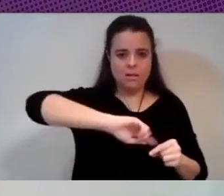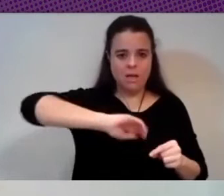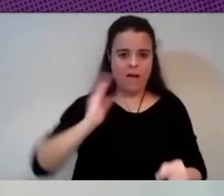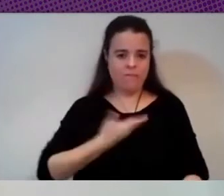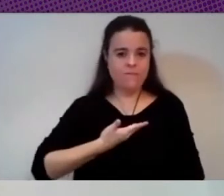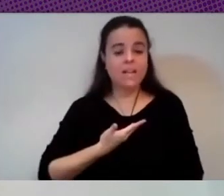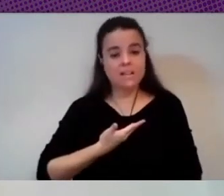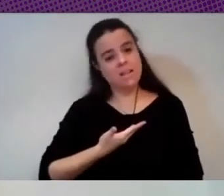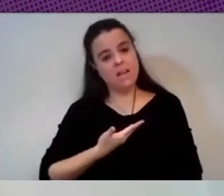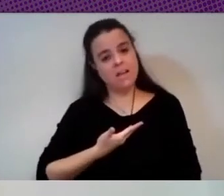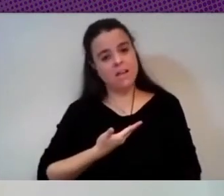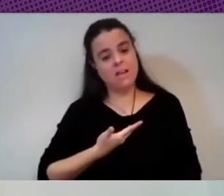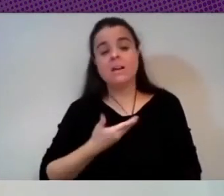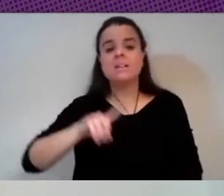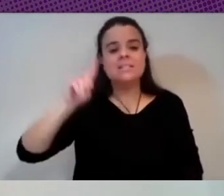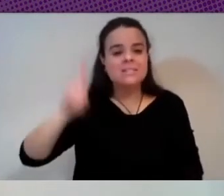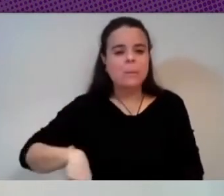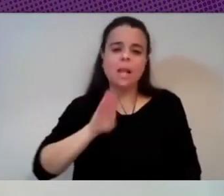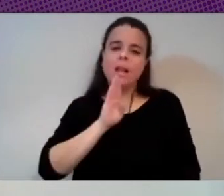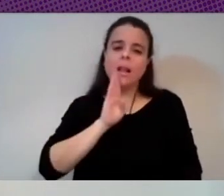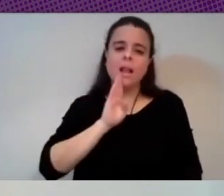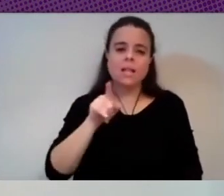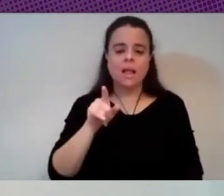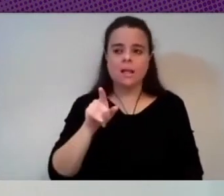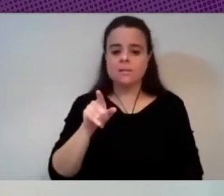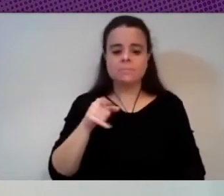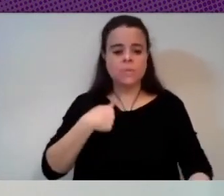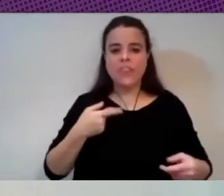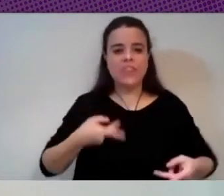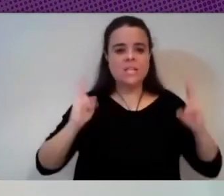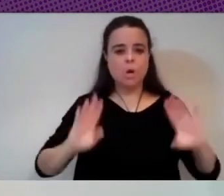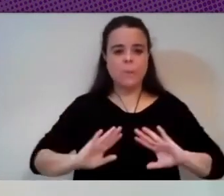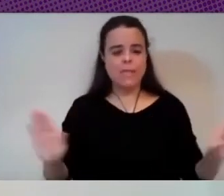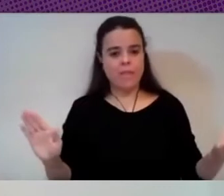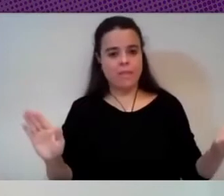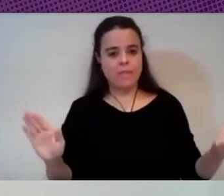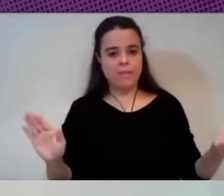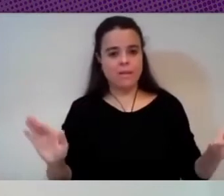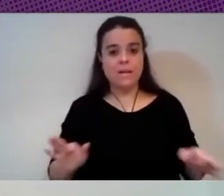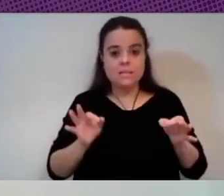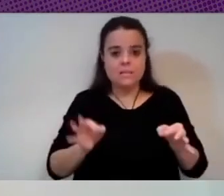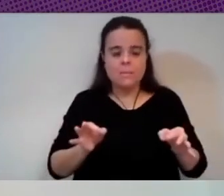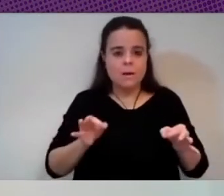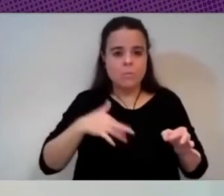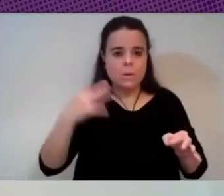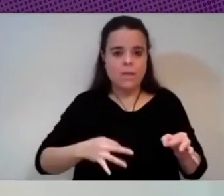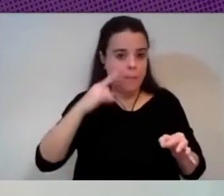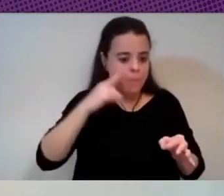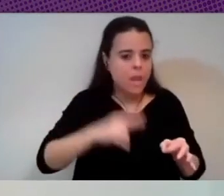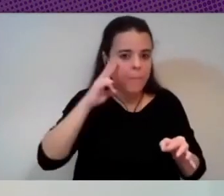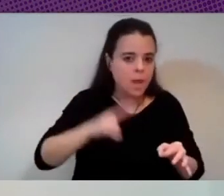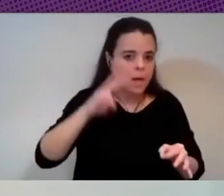en esto de que decía Emiliano también esta alta disponibilidad esto de estar todo el rato con posibilidad de mirar de no tener horarios